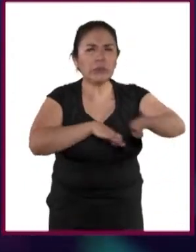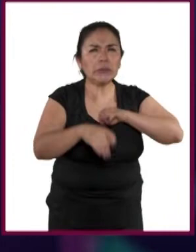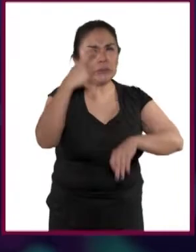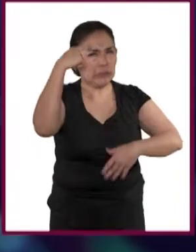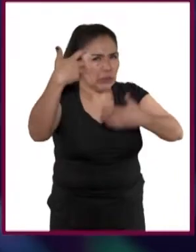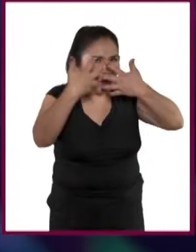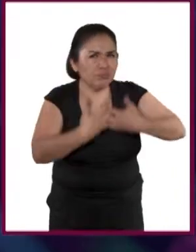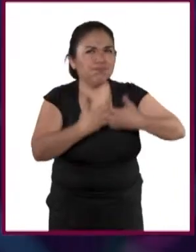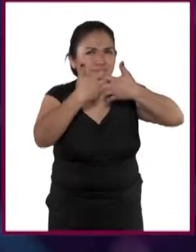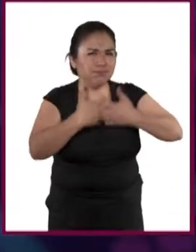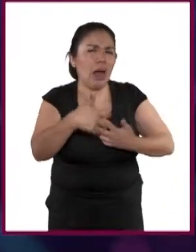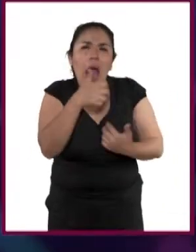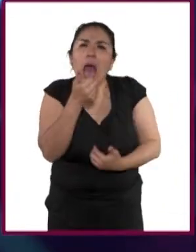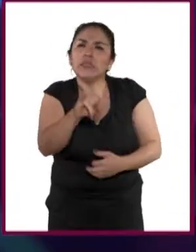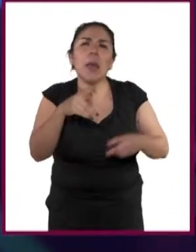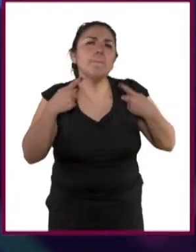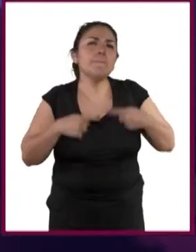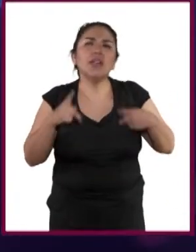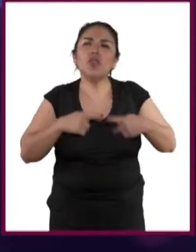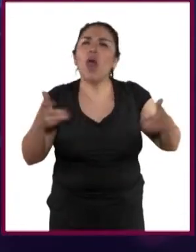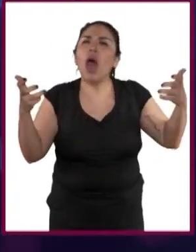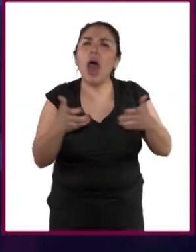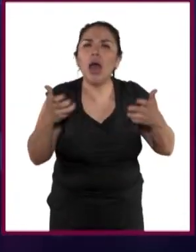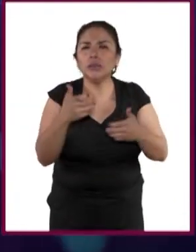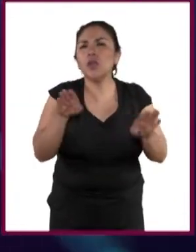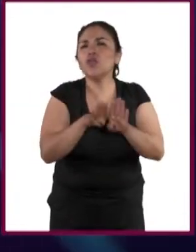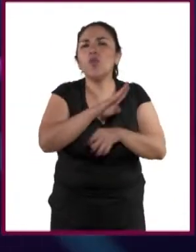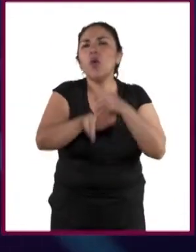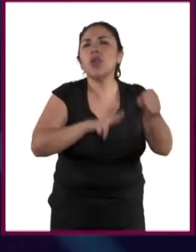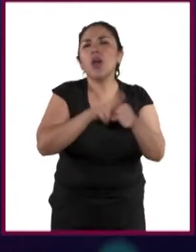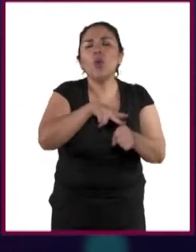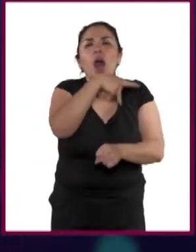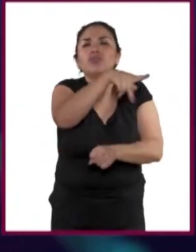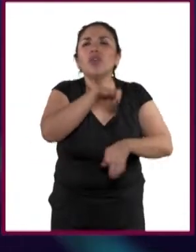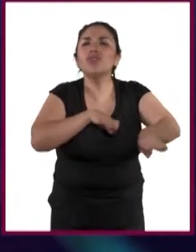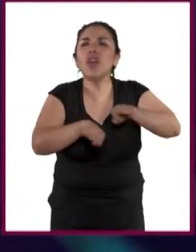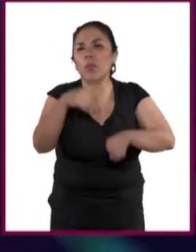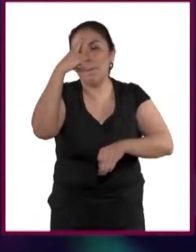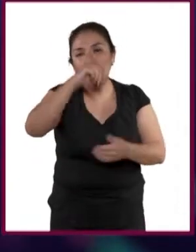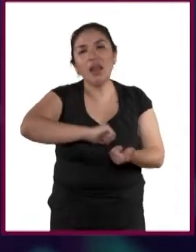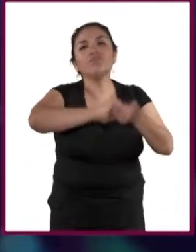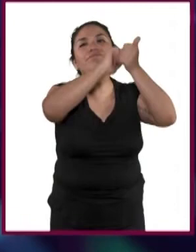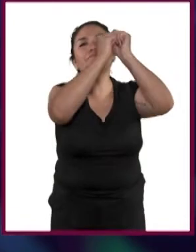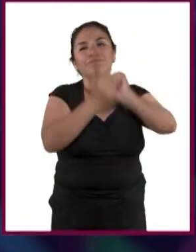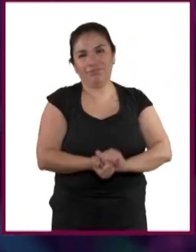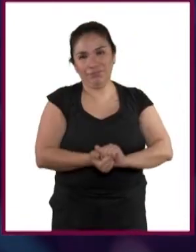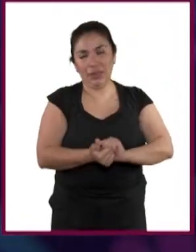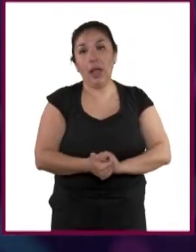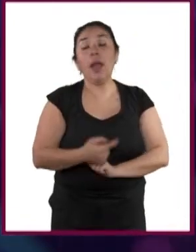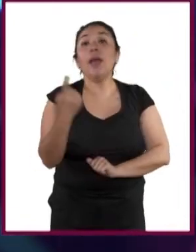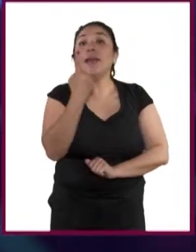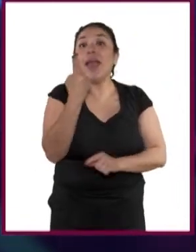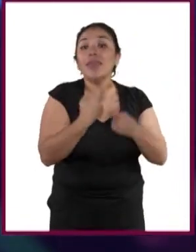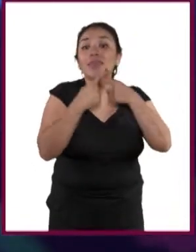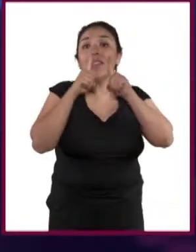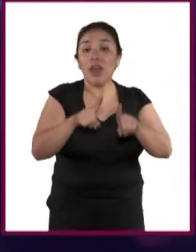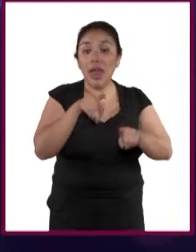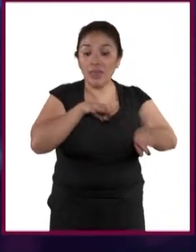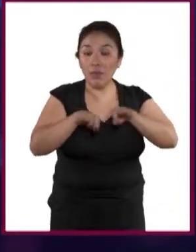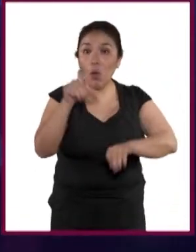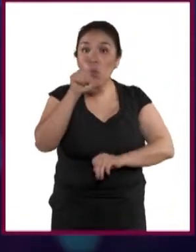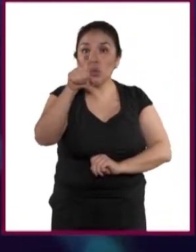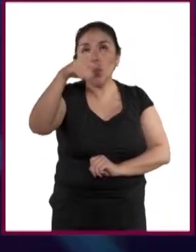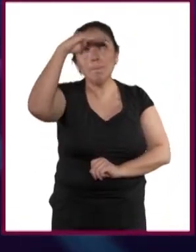mental que los individuos aplican a la naturaleza en su conjunto para transformarla. Pero a diferencia del trabajo,